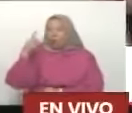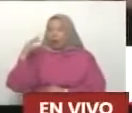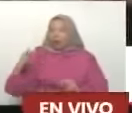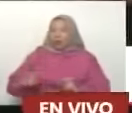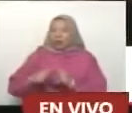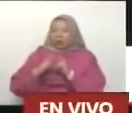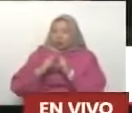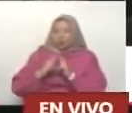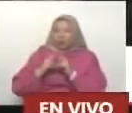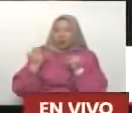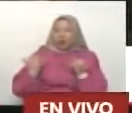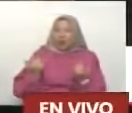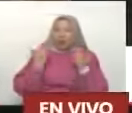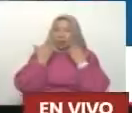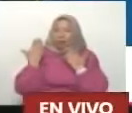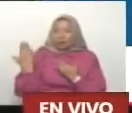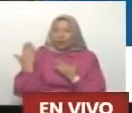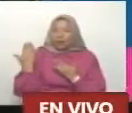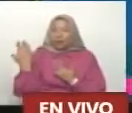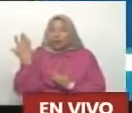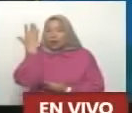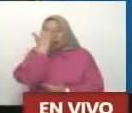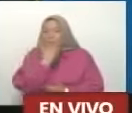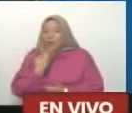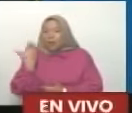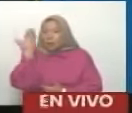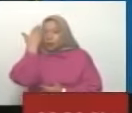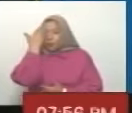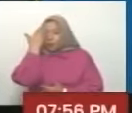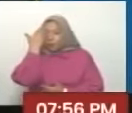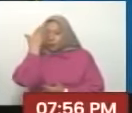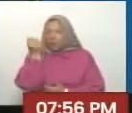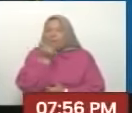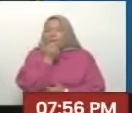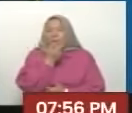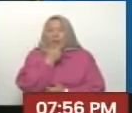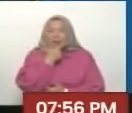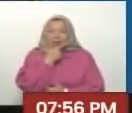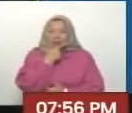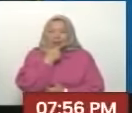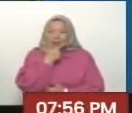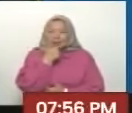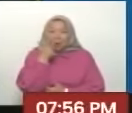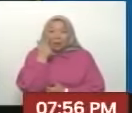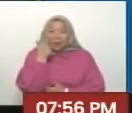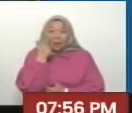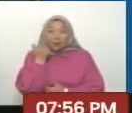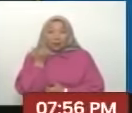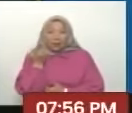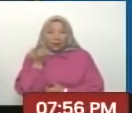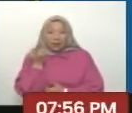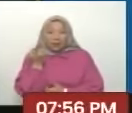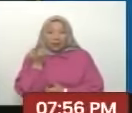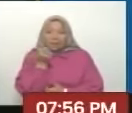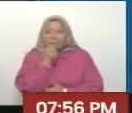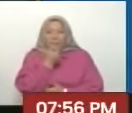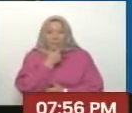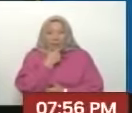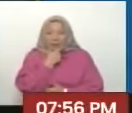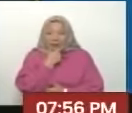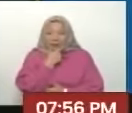Y lo vamos a jugar Algo hermoso No se lo pierdan Bello